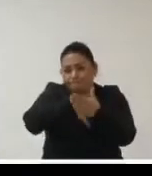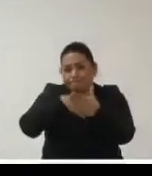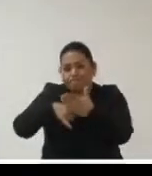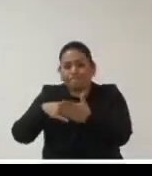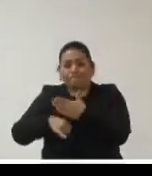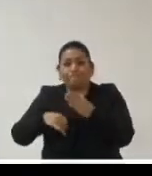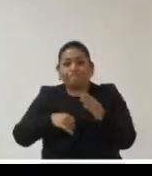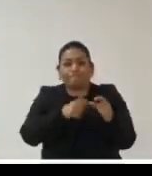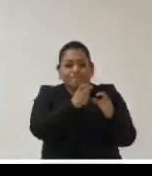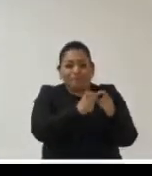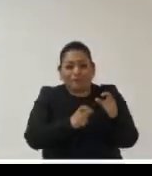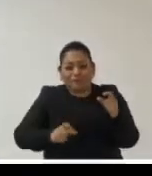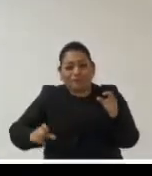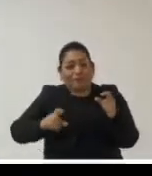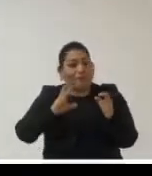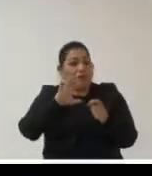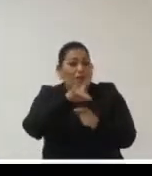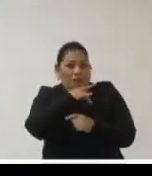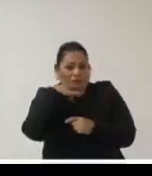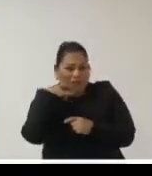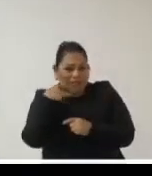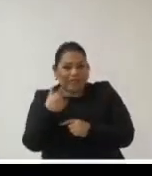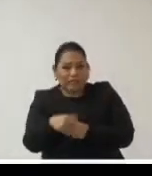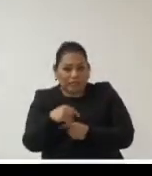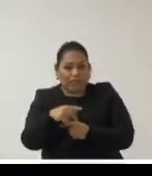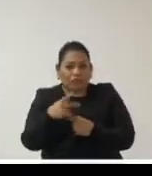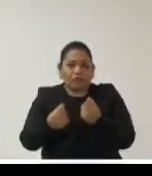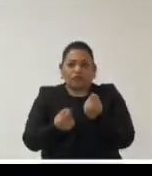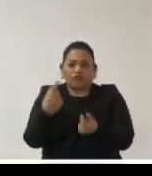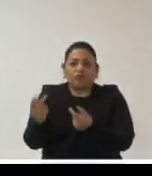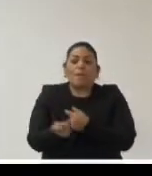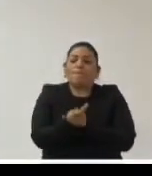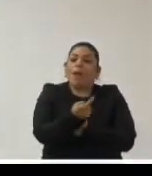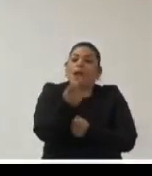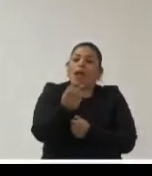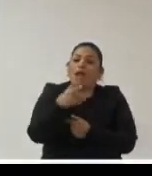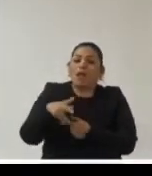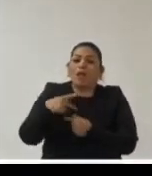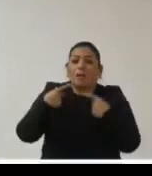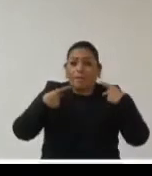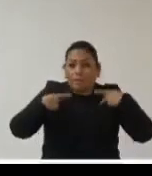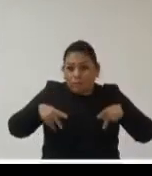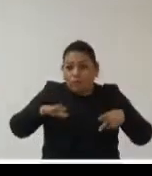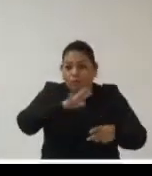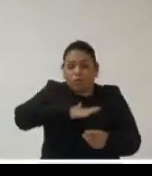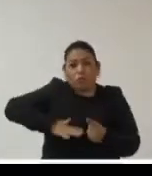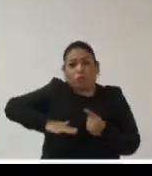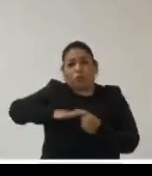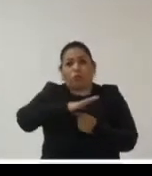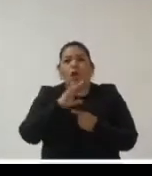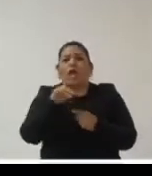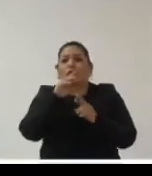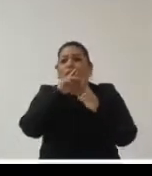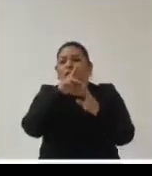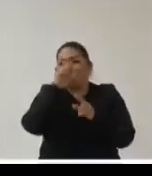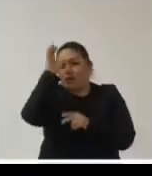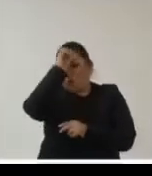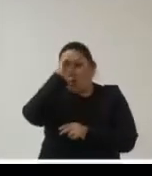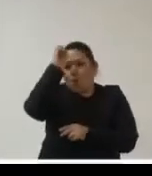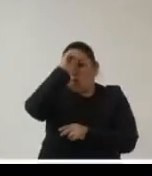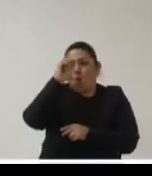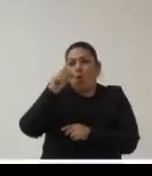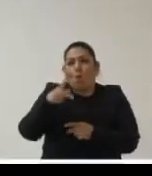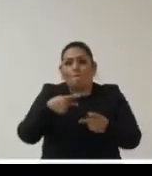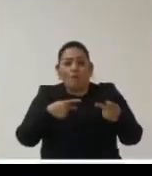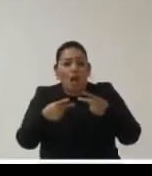ciudadanía un valor muy con amplia valoración pasa a ser mucho más relevante ahora antes de una crisis sanitaria en la práctica ¿por